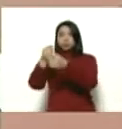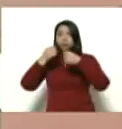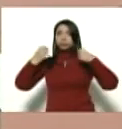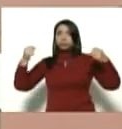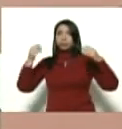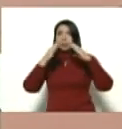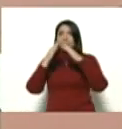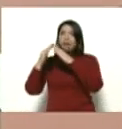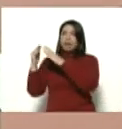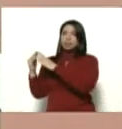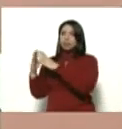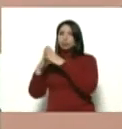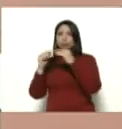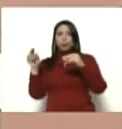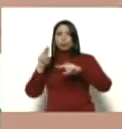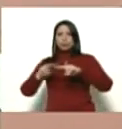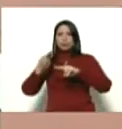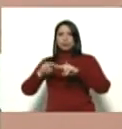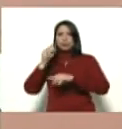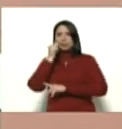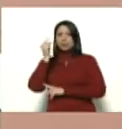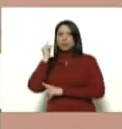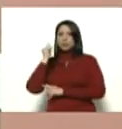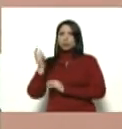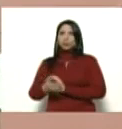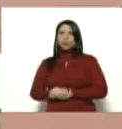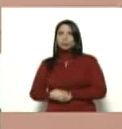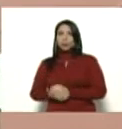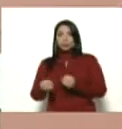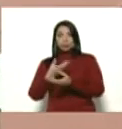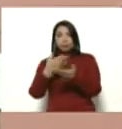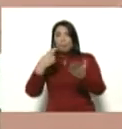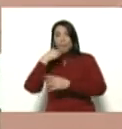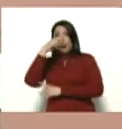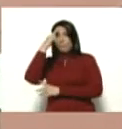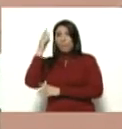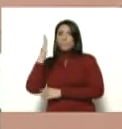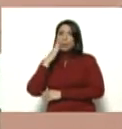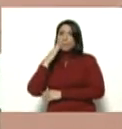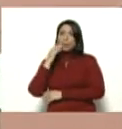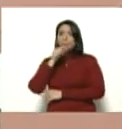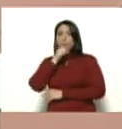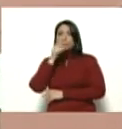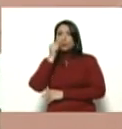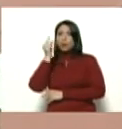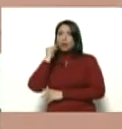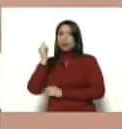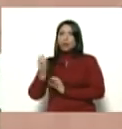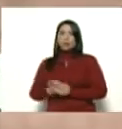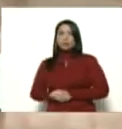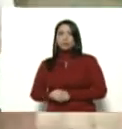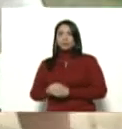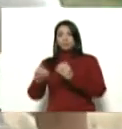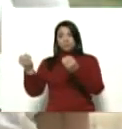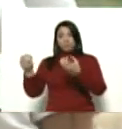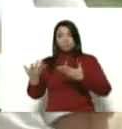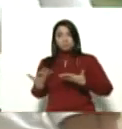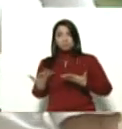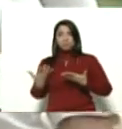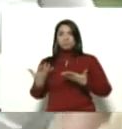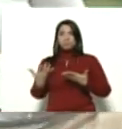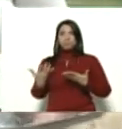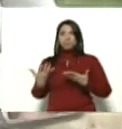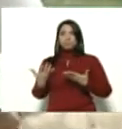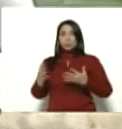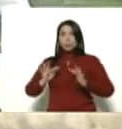todos esos niños esas niñas esos padres esas madres esas abuelas recibiendo lo que